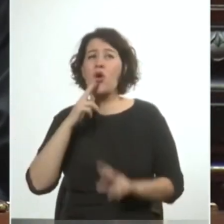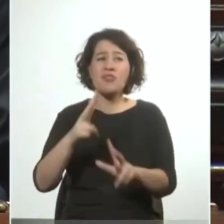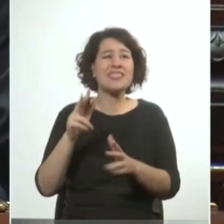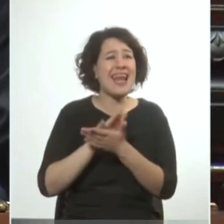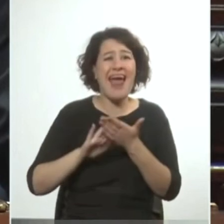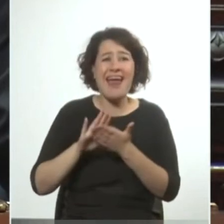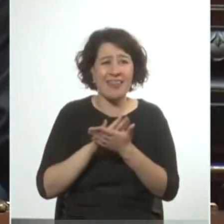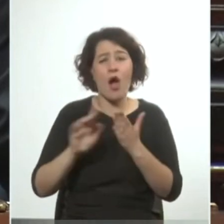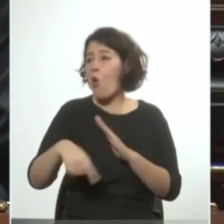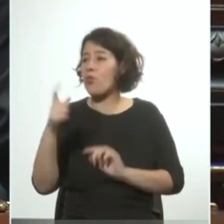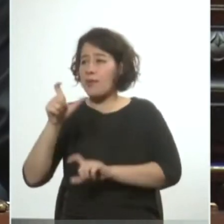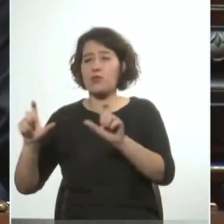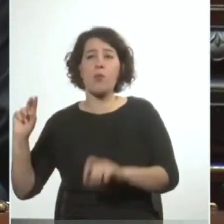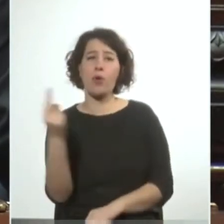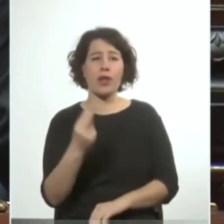uno